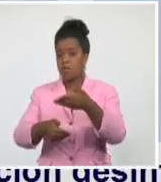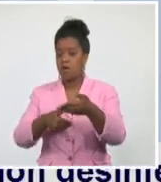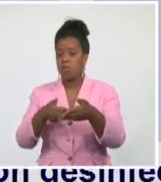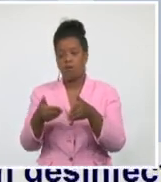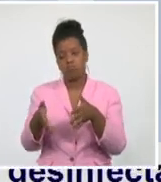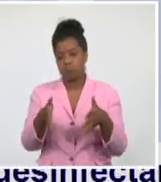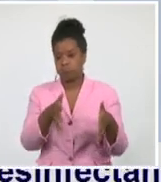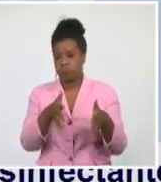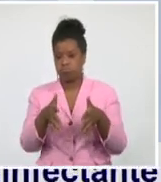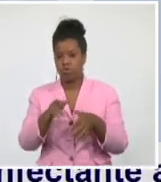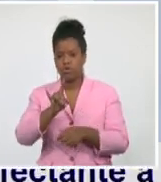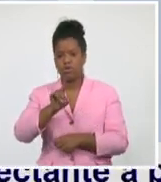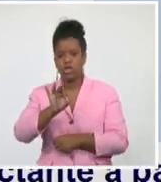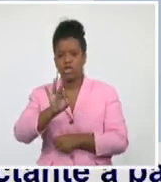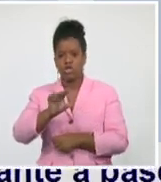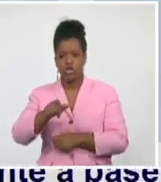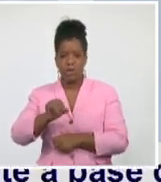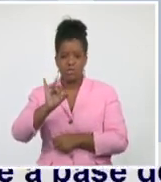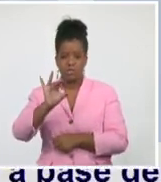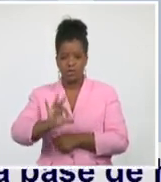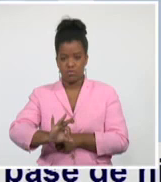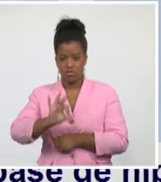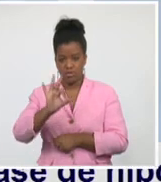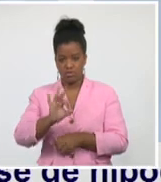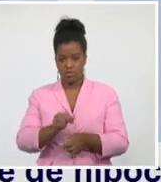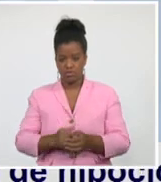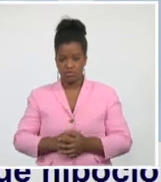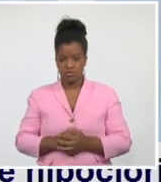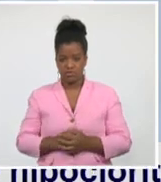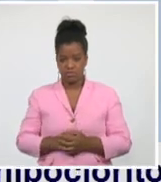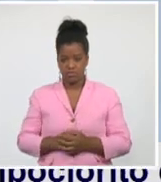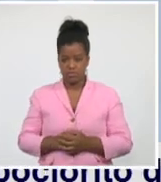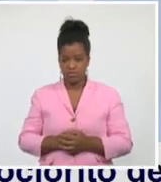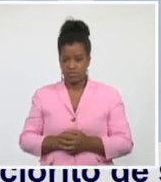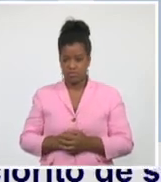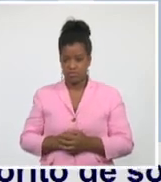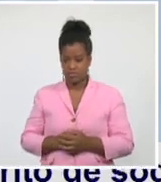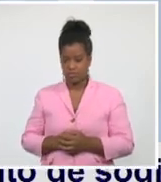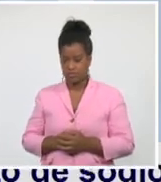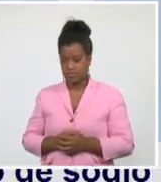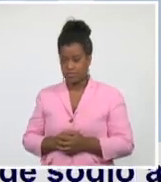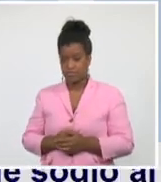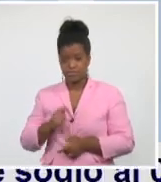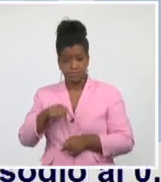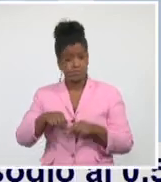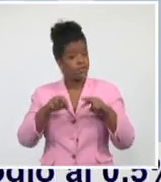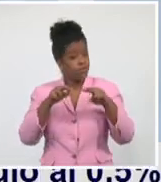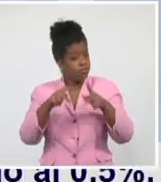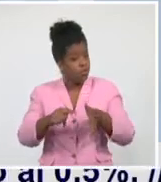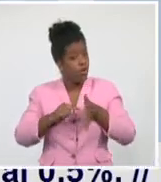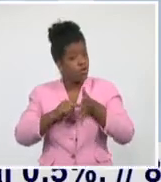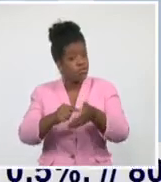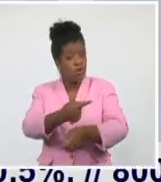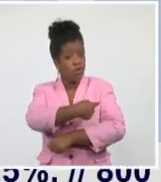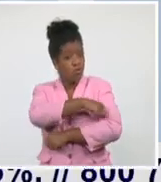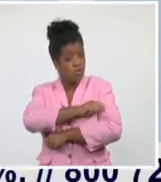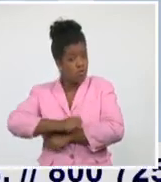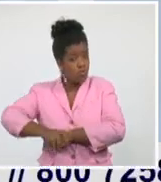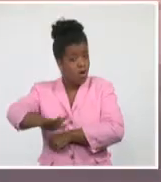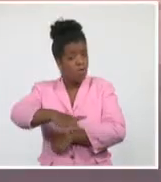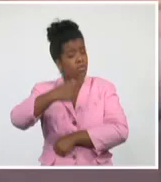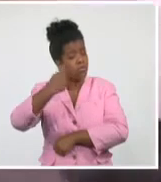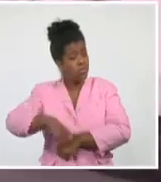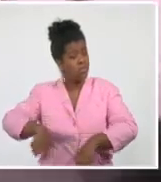,7%. Una vez más, el especialista del MINSAP instó a la población a cumplir las medidas de